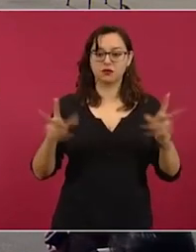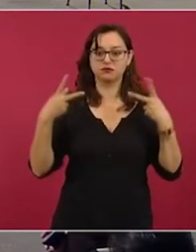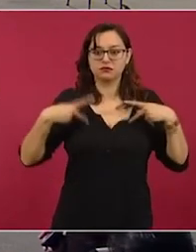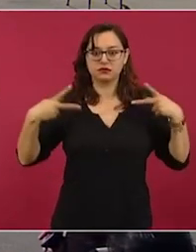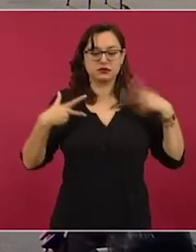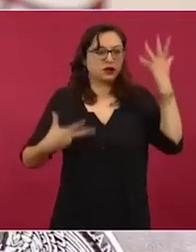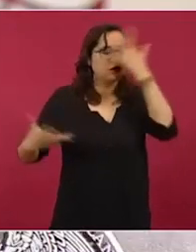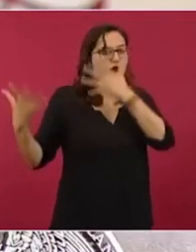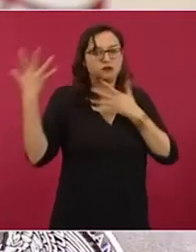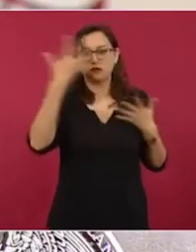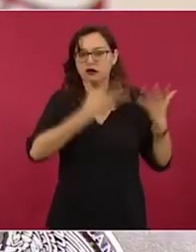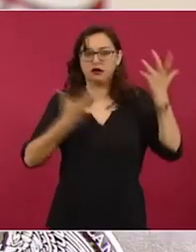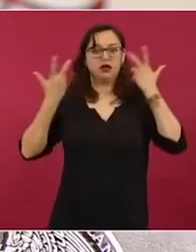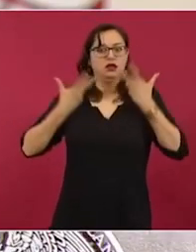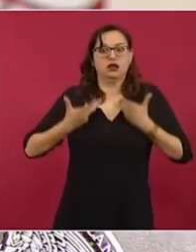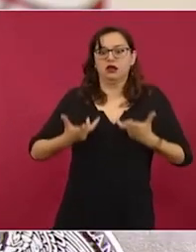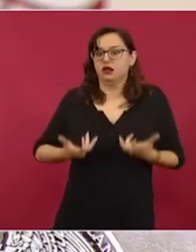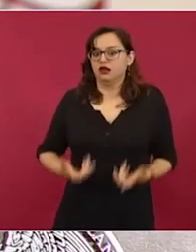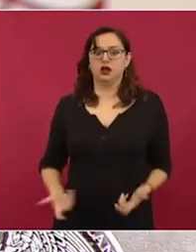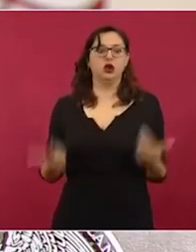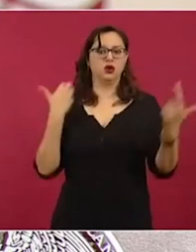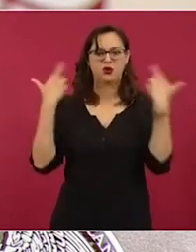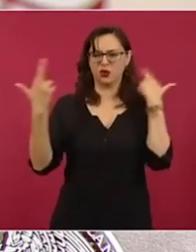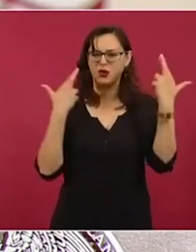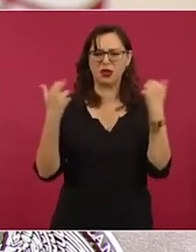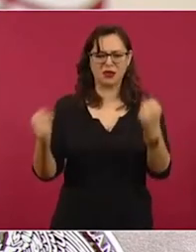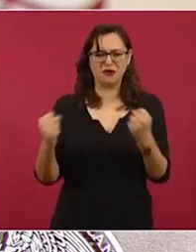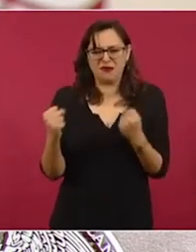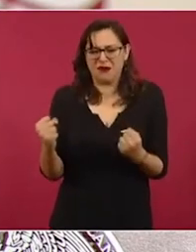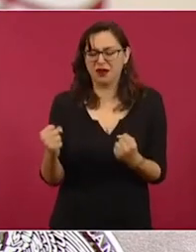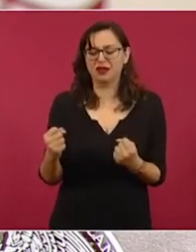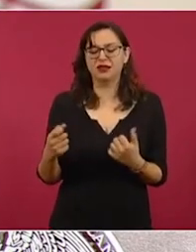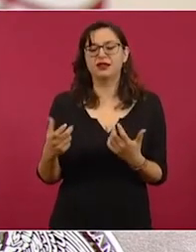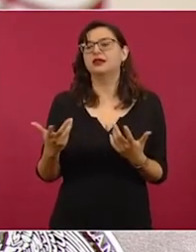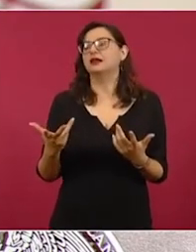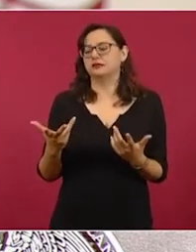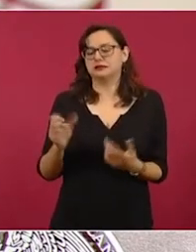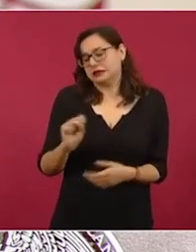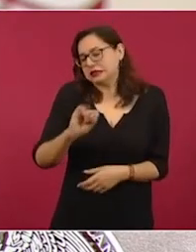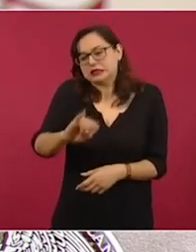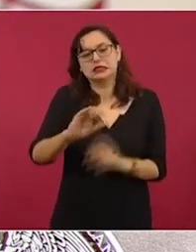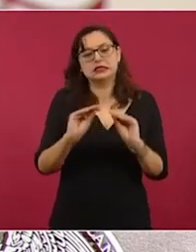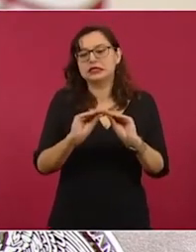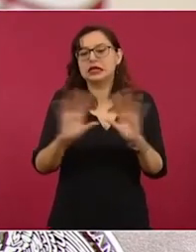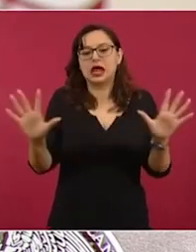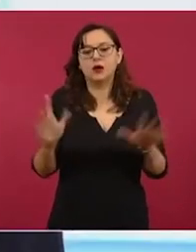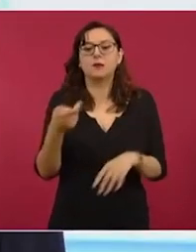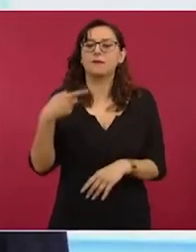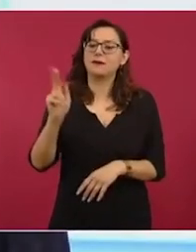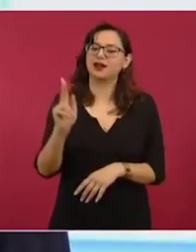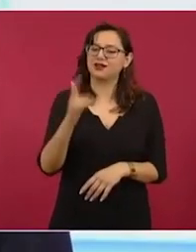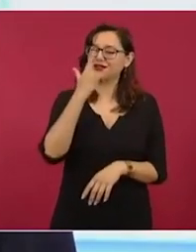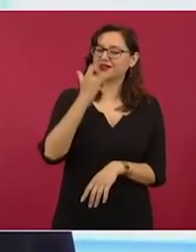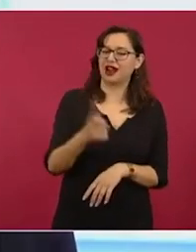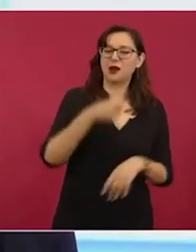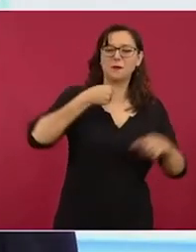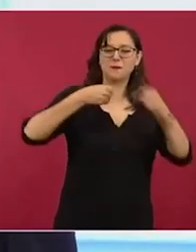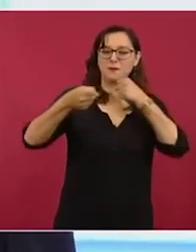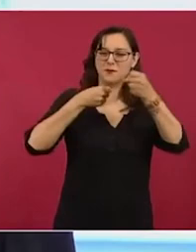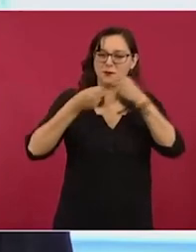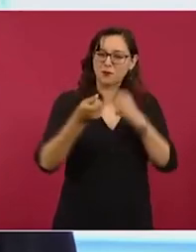confundida y entrar en pánico pero lo que llama la atención es que comunicadores y medios